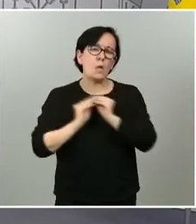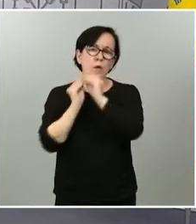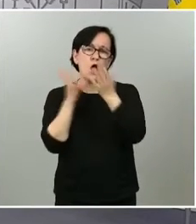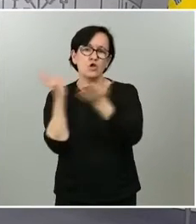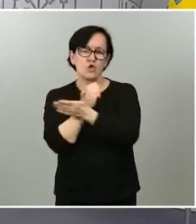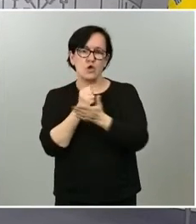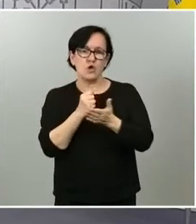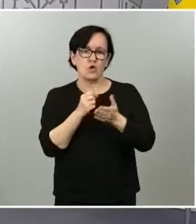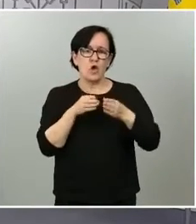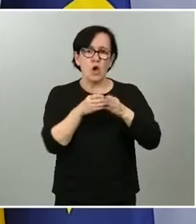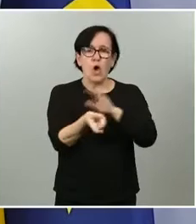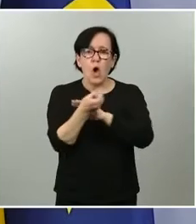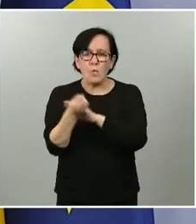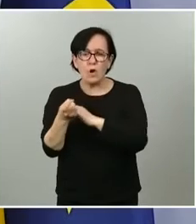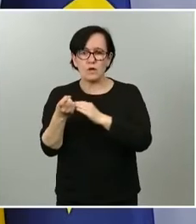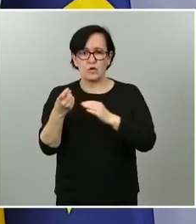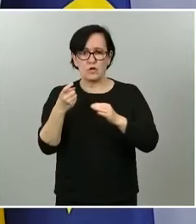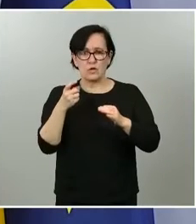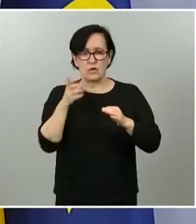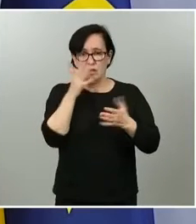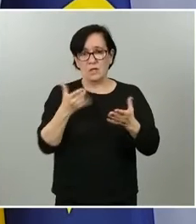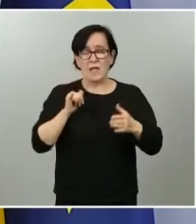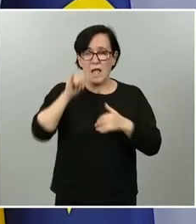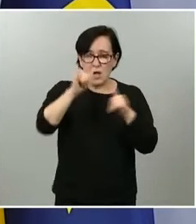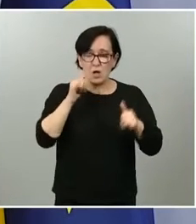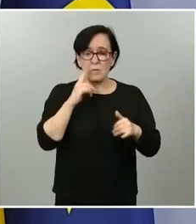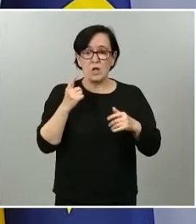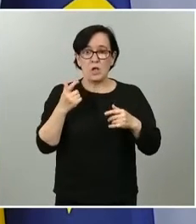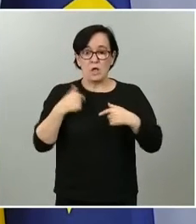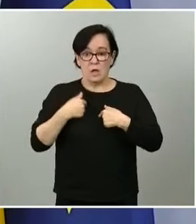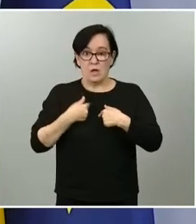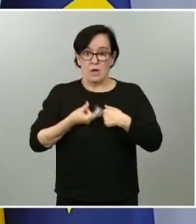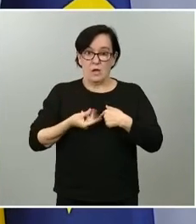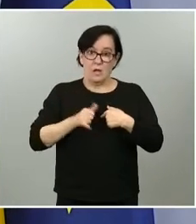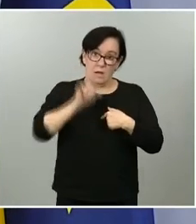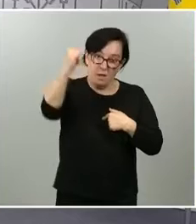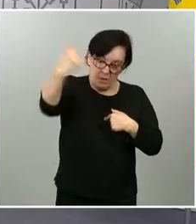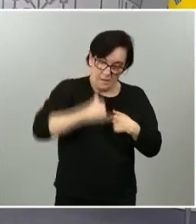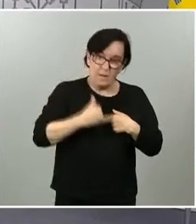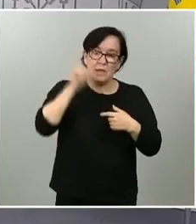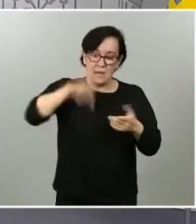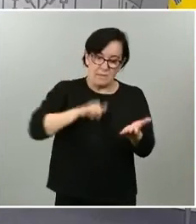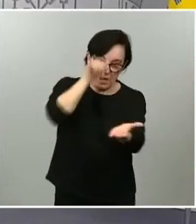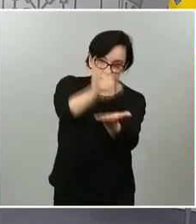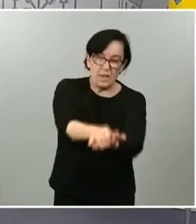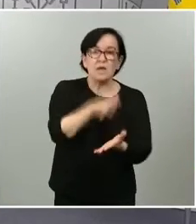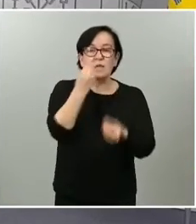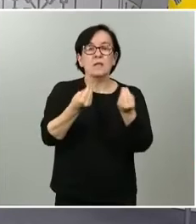aeropuertos del Estado y en origen, no solo en destino. Y para terminar, una última pregunta. El gobierno acaba de anunciar